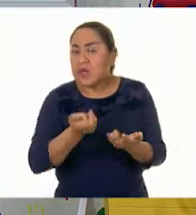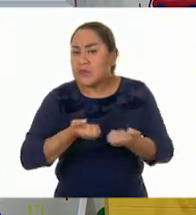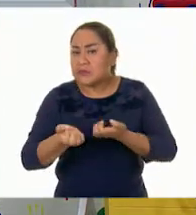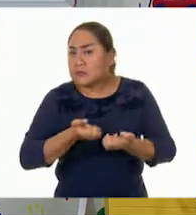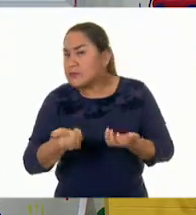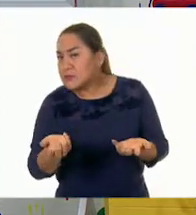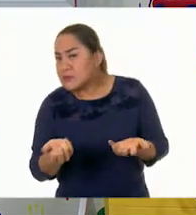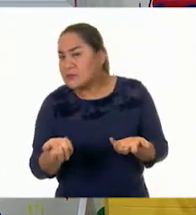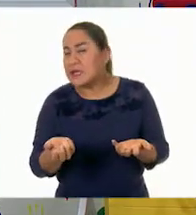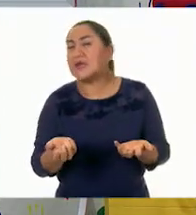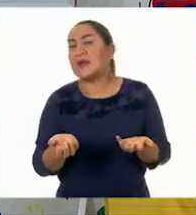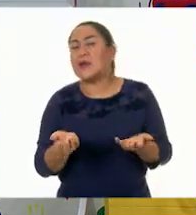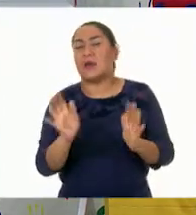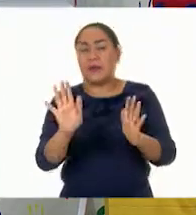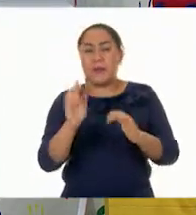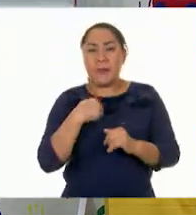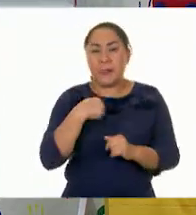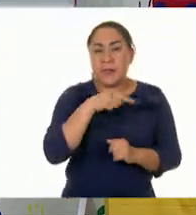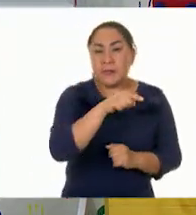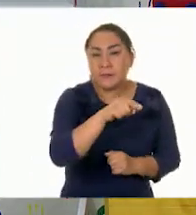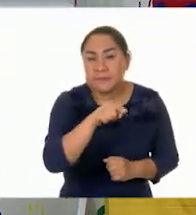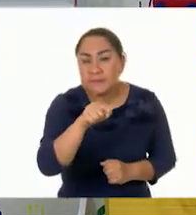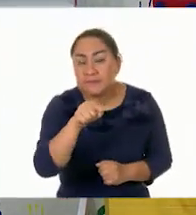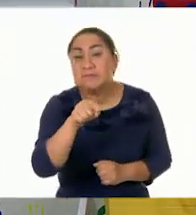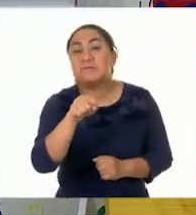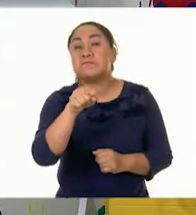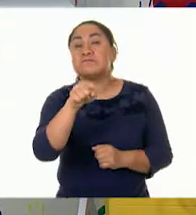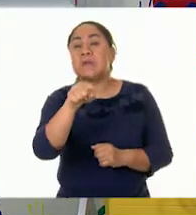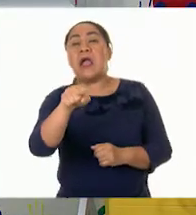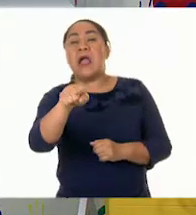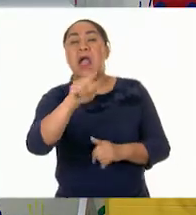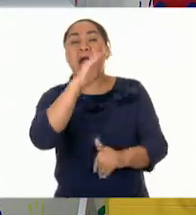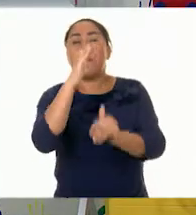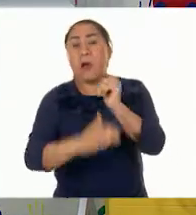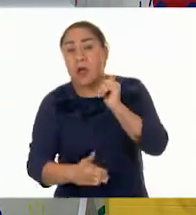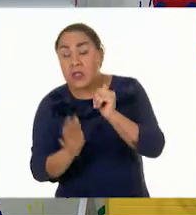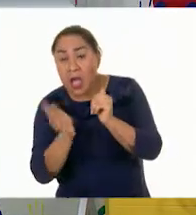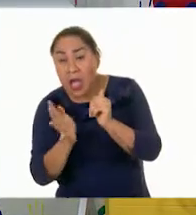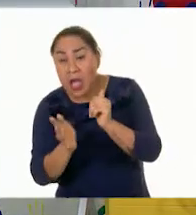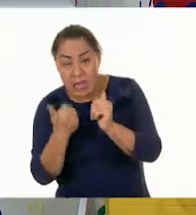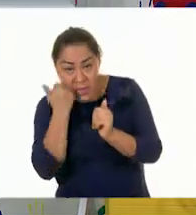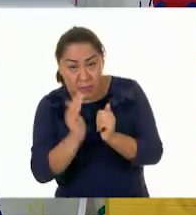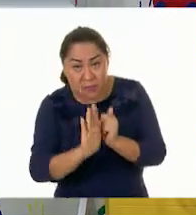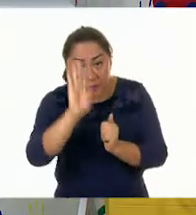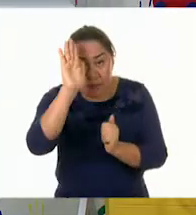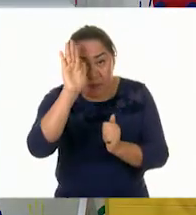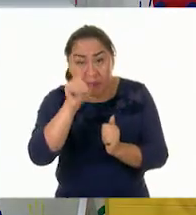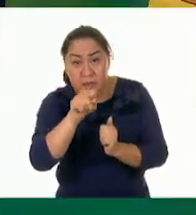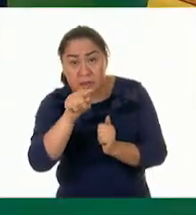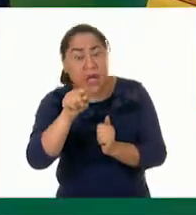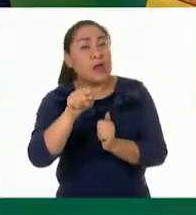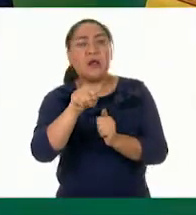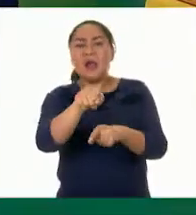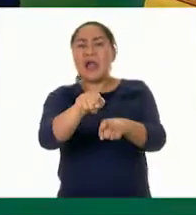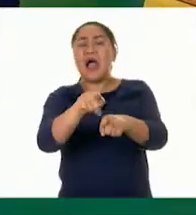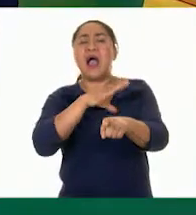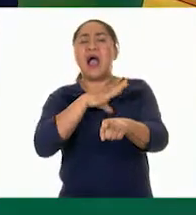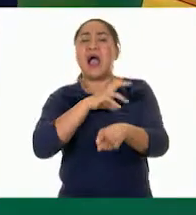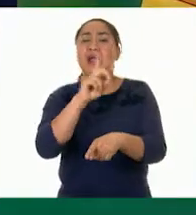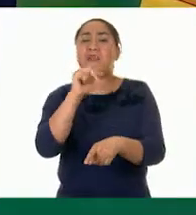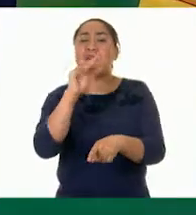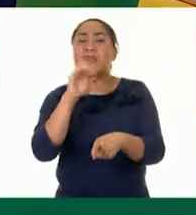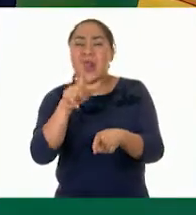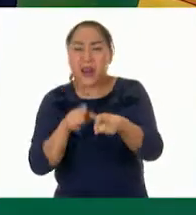veo que muchos están escribiendo. ¿Alguno ya acabó y quiere compartir su respuesta? Sí, Daniel. Daniel ya terminó. Daniel, ¿ya acabaste?